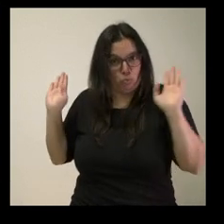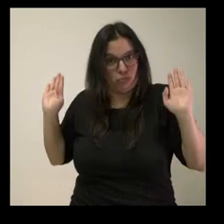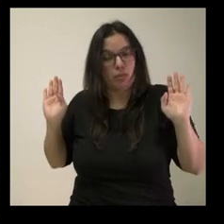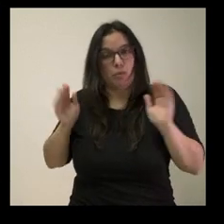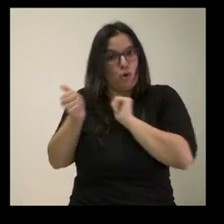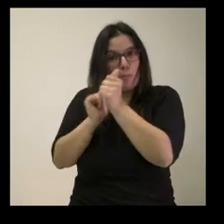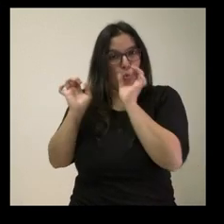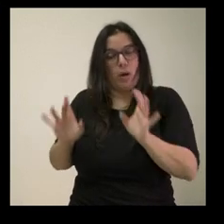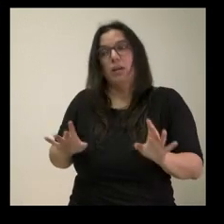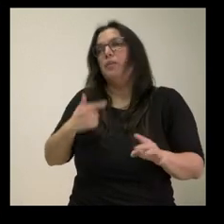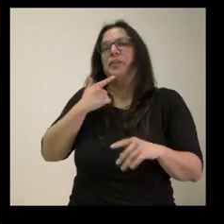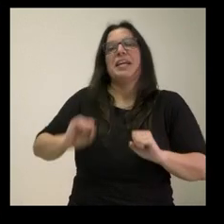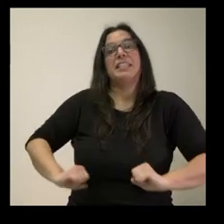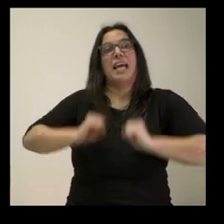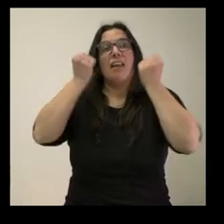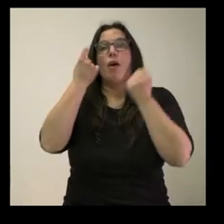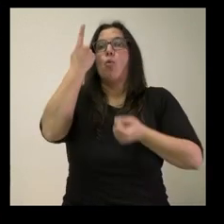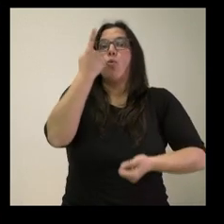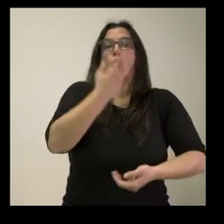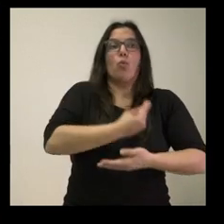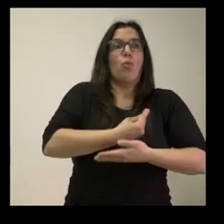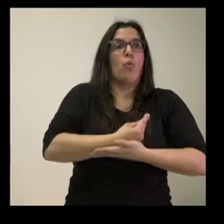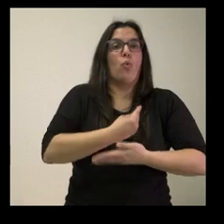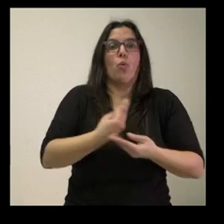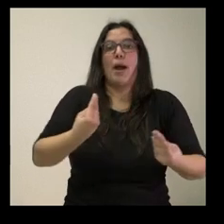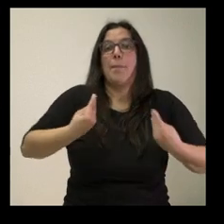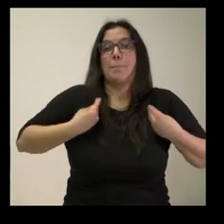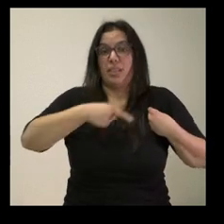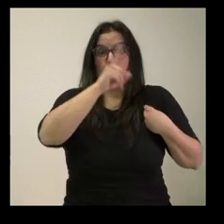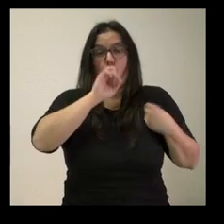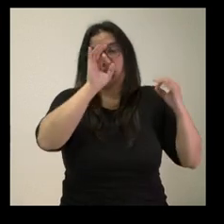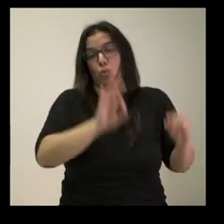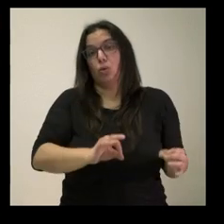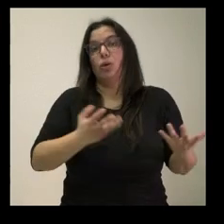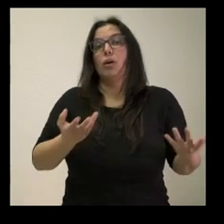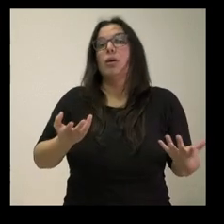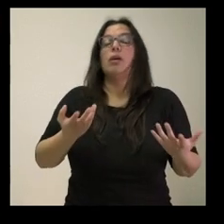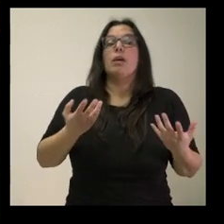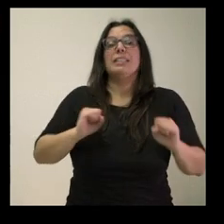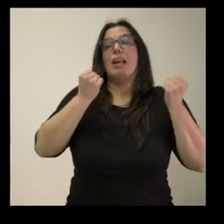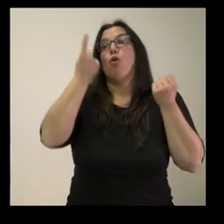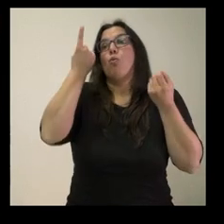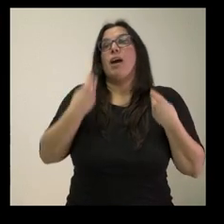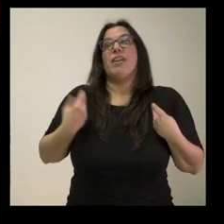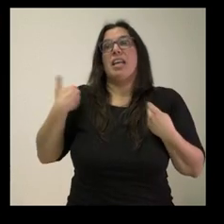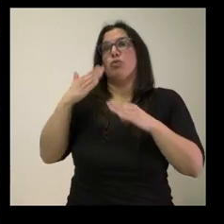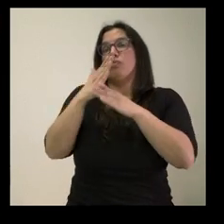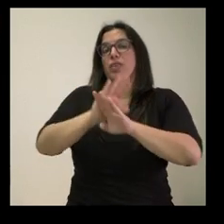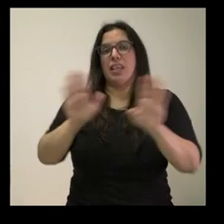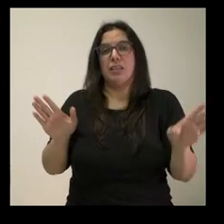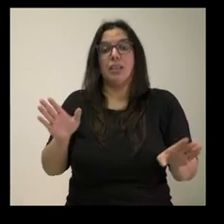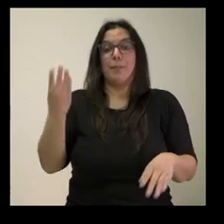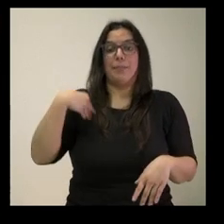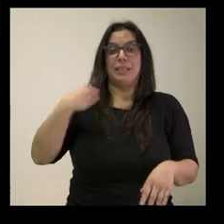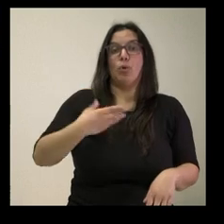de si salvar a una vida, aquella que usted recordará. Y si usted corregiría algo de